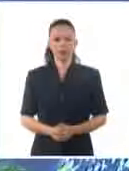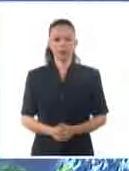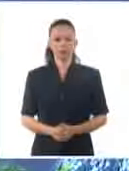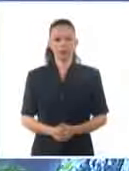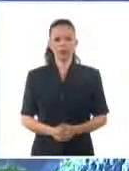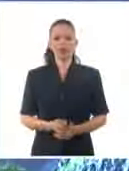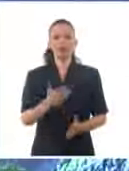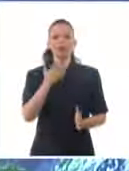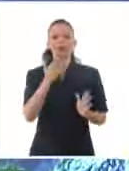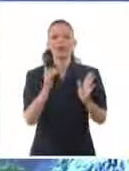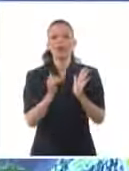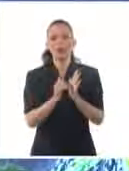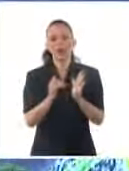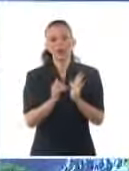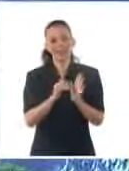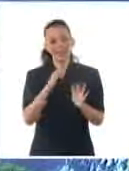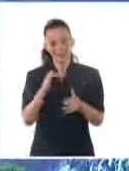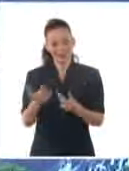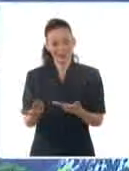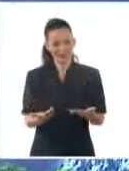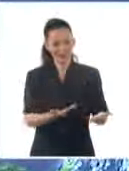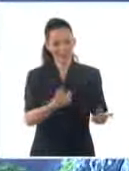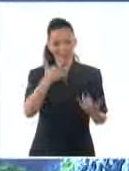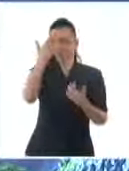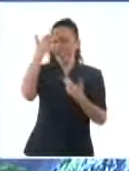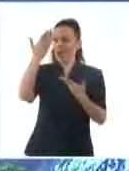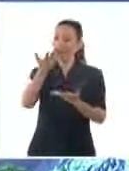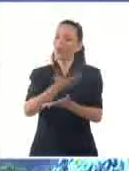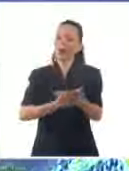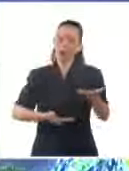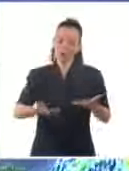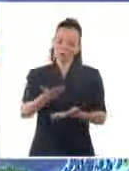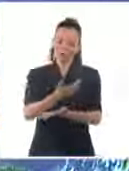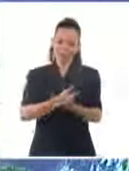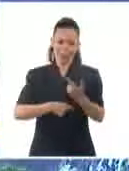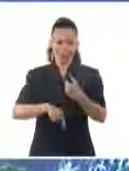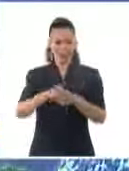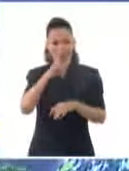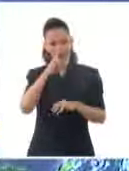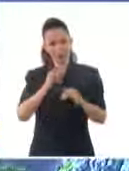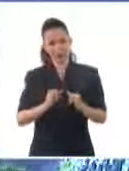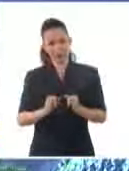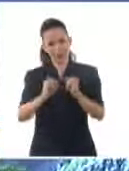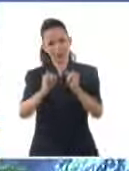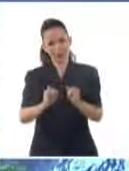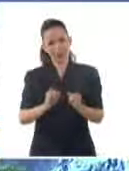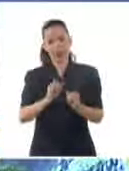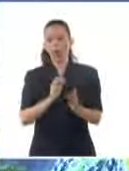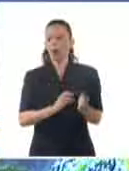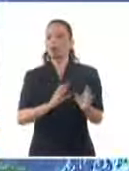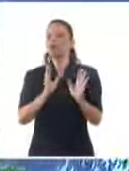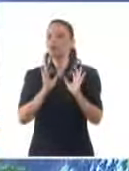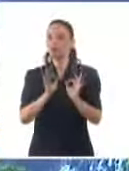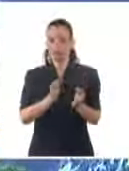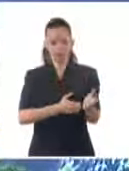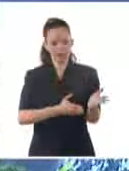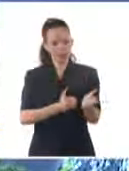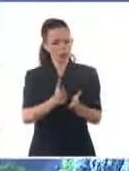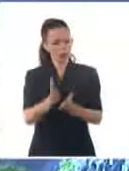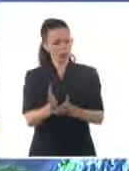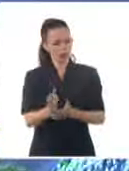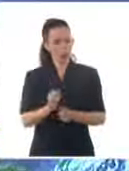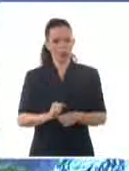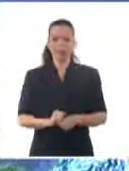Muy buenas tardes, qué placer saludarlos y compartir en esta emisión. Hay poca variación en las condiciones meteorológicas, continúan siendo escasas las